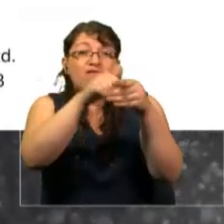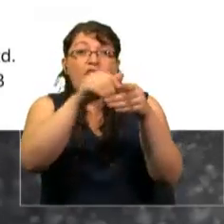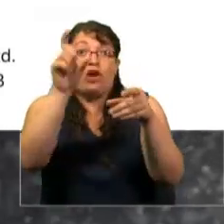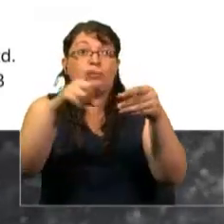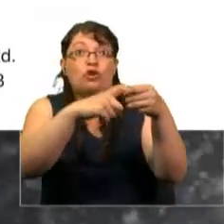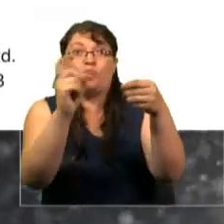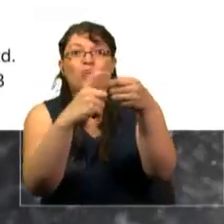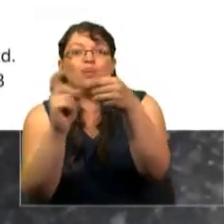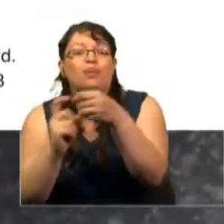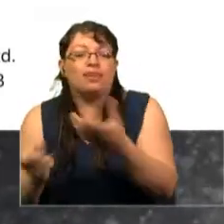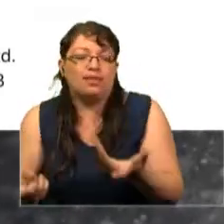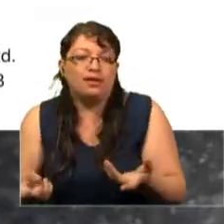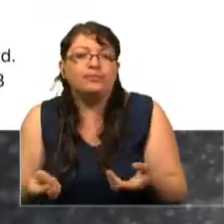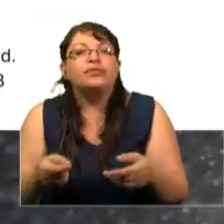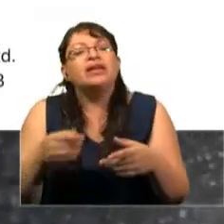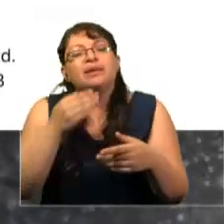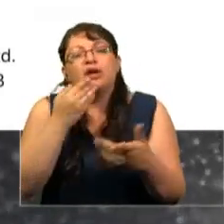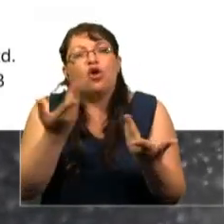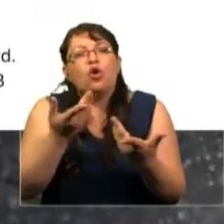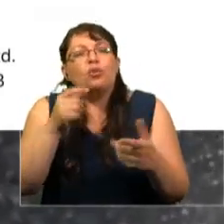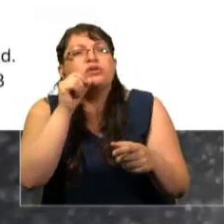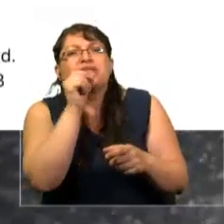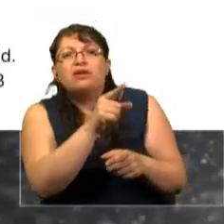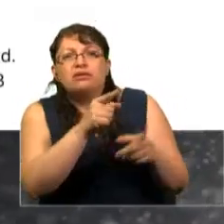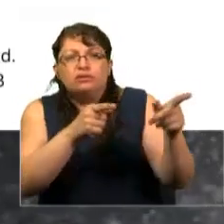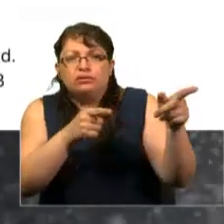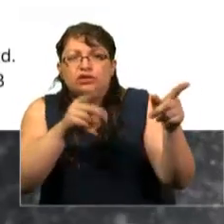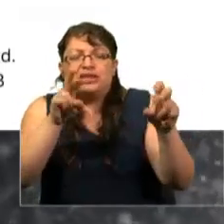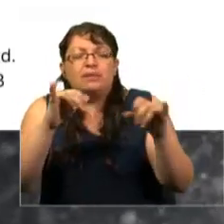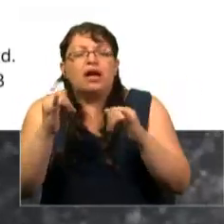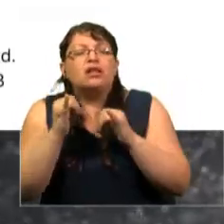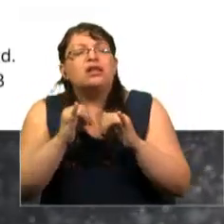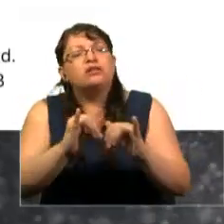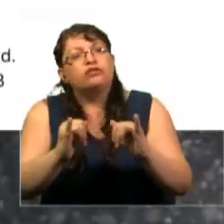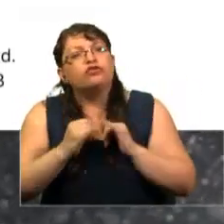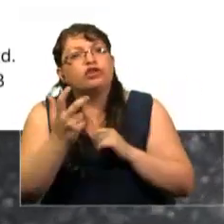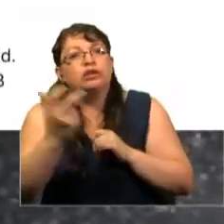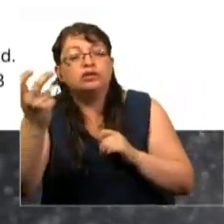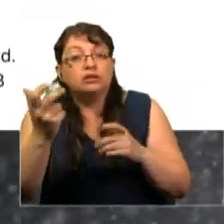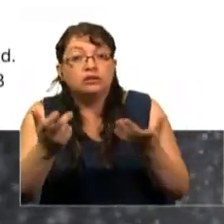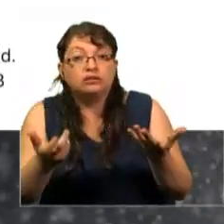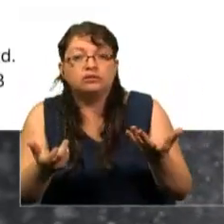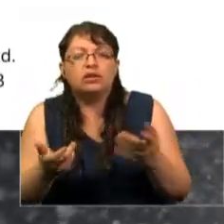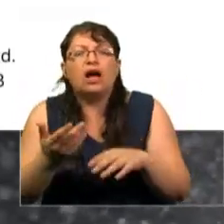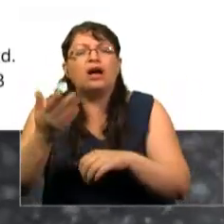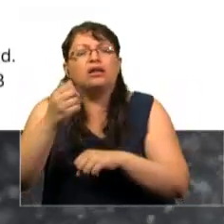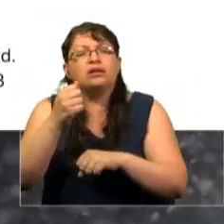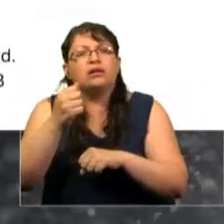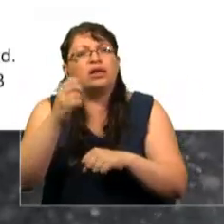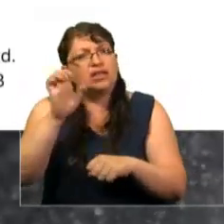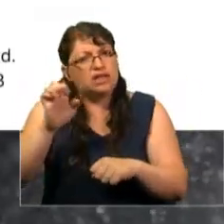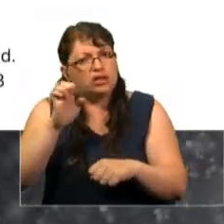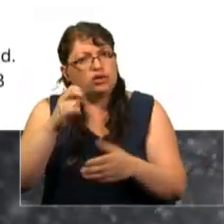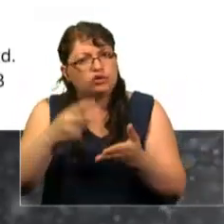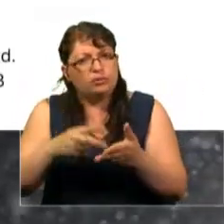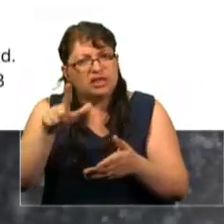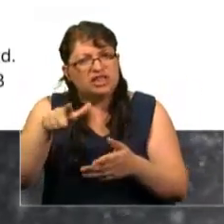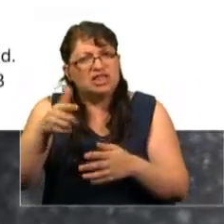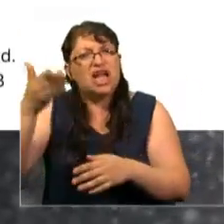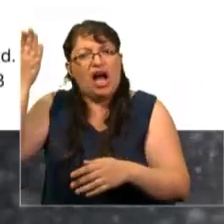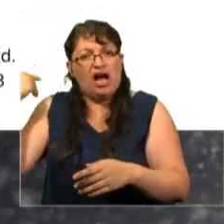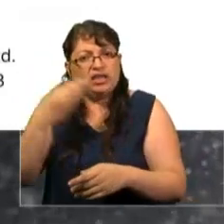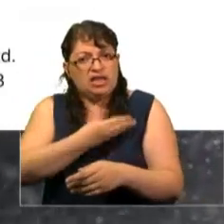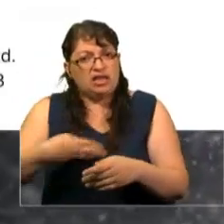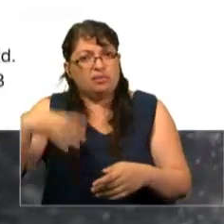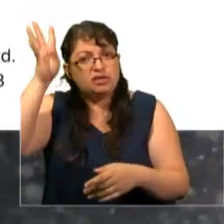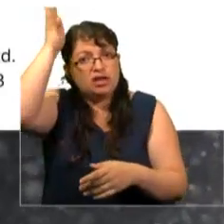participar en este proceso de demandar sus datos. En enero del 2017, antes de que el presidente Trump fuera